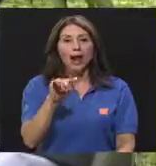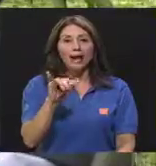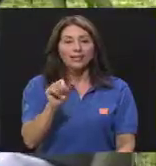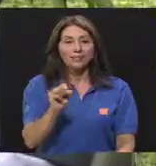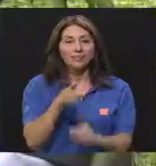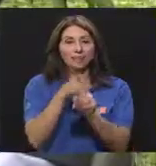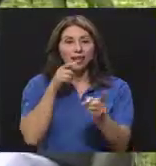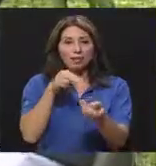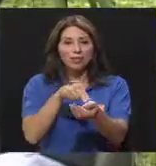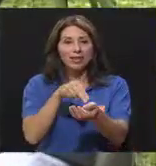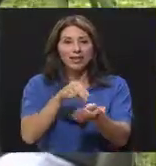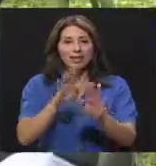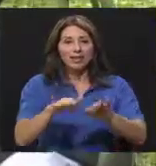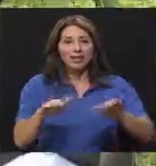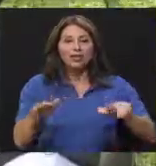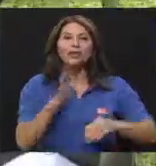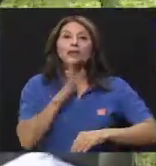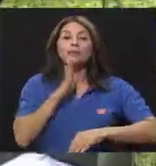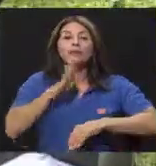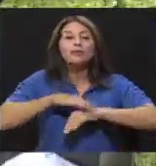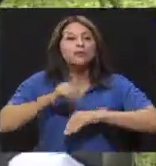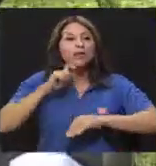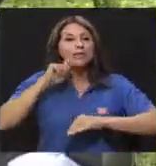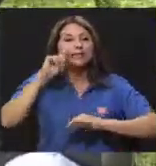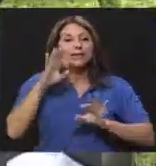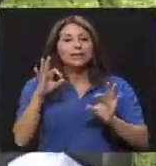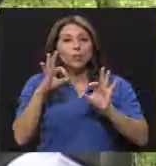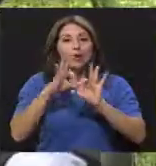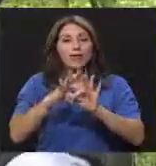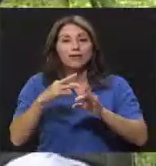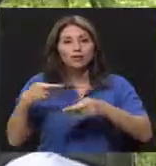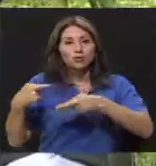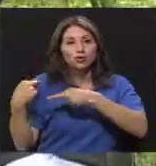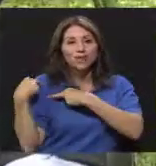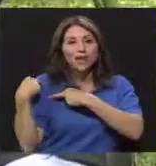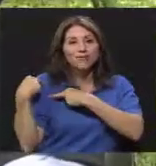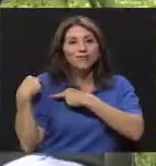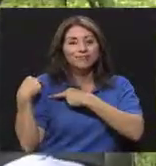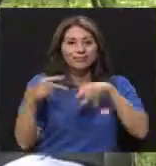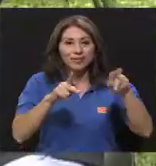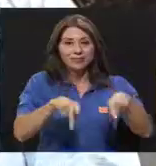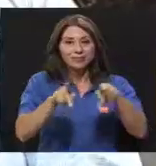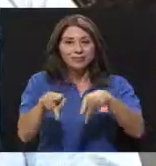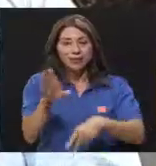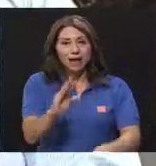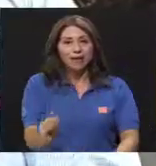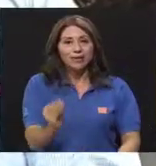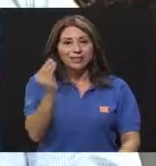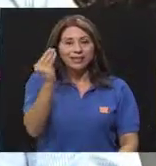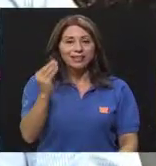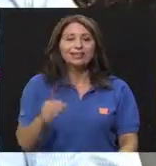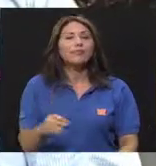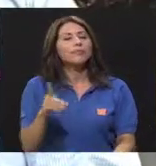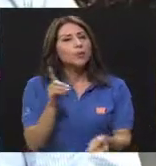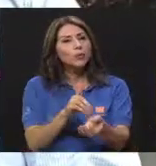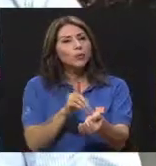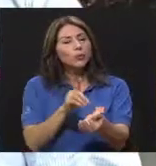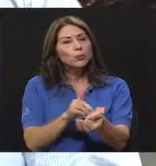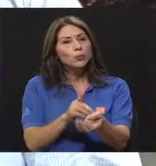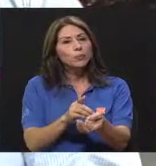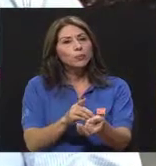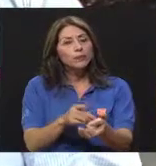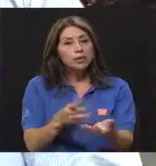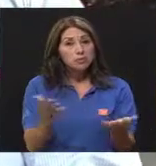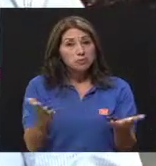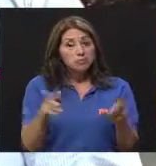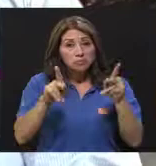tratando el tema de la sexualidad responsable en nuestros adolescentes. Doctor, si bien